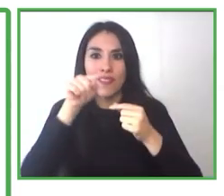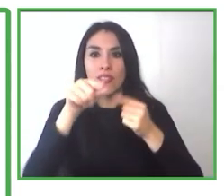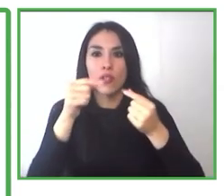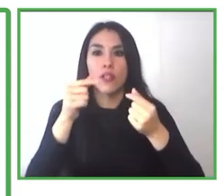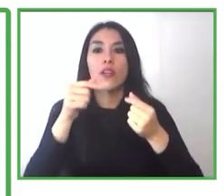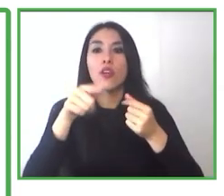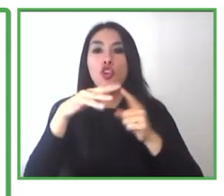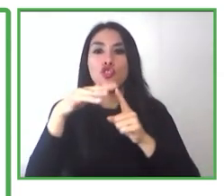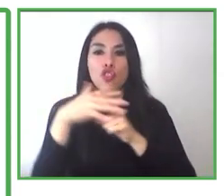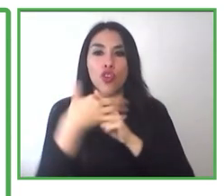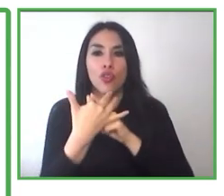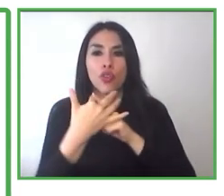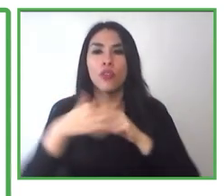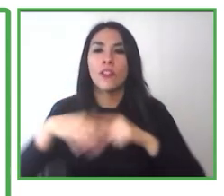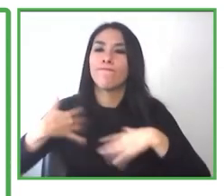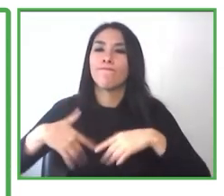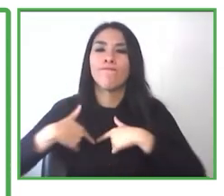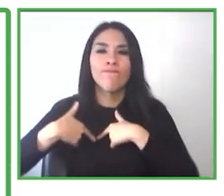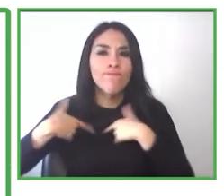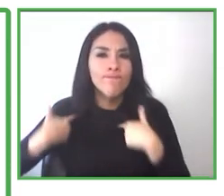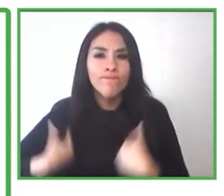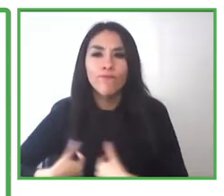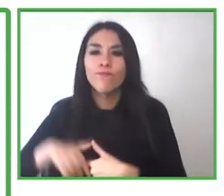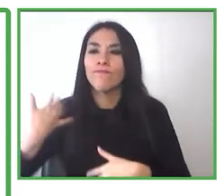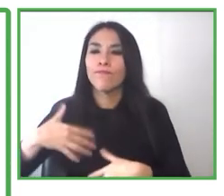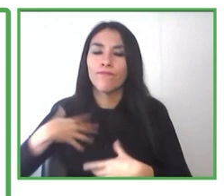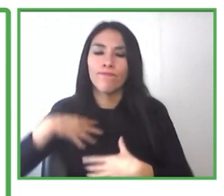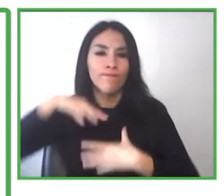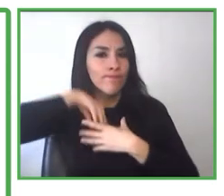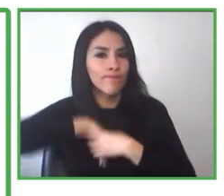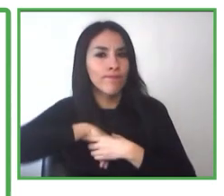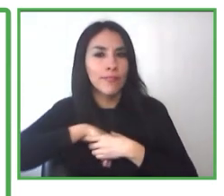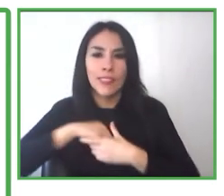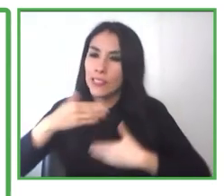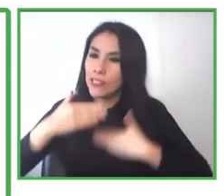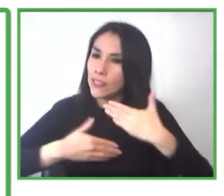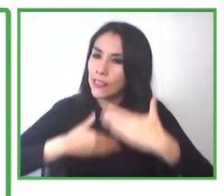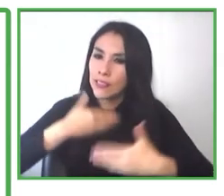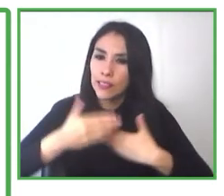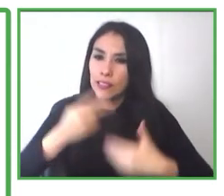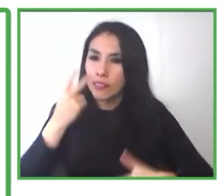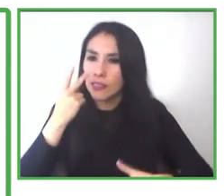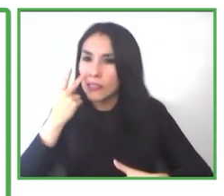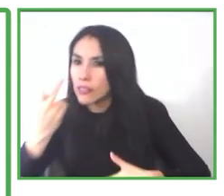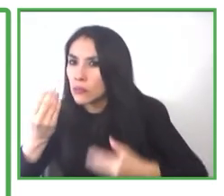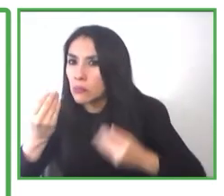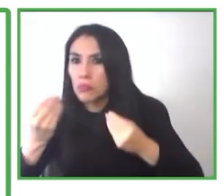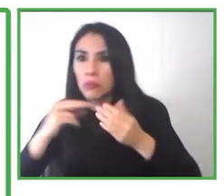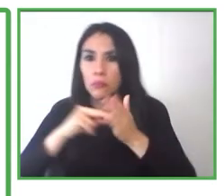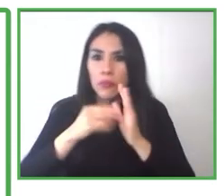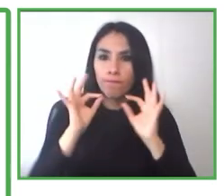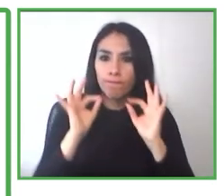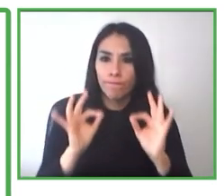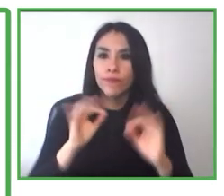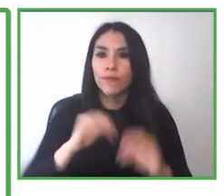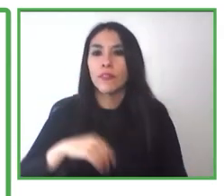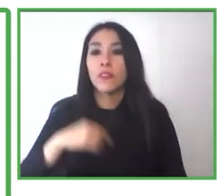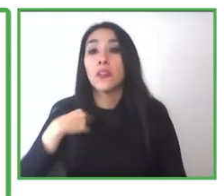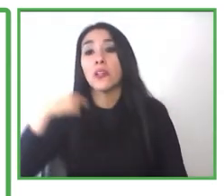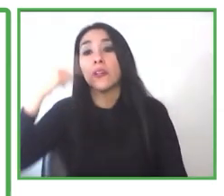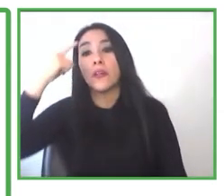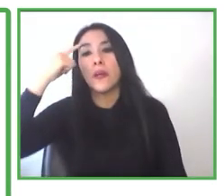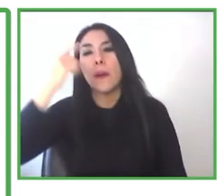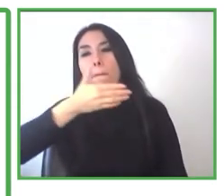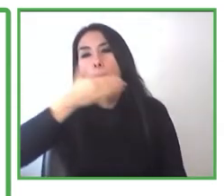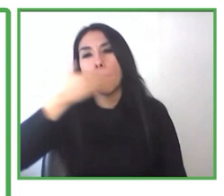creemos que una de las mejores formas es elaborando y construyendo ellos mismos estas políticas